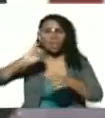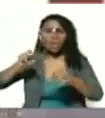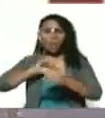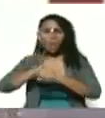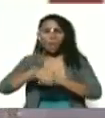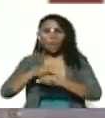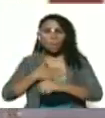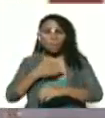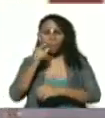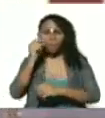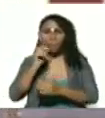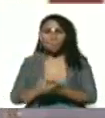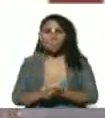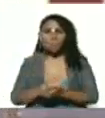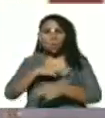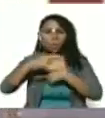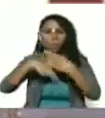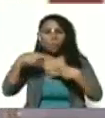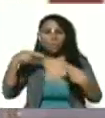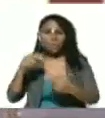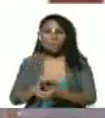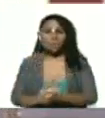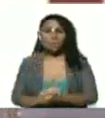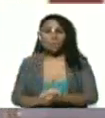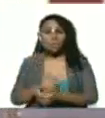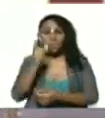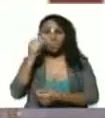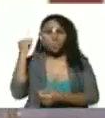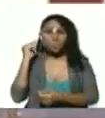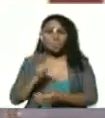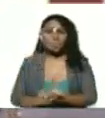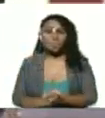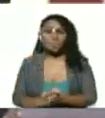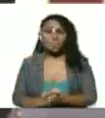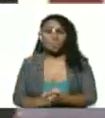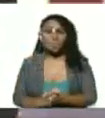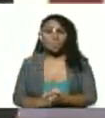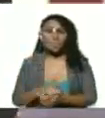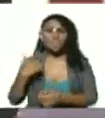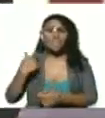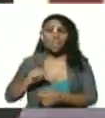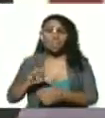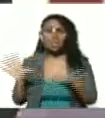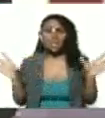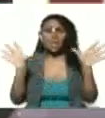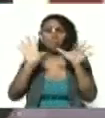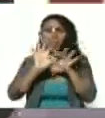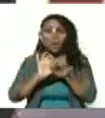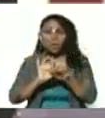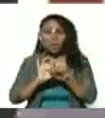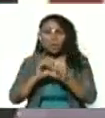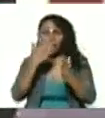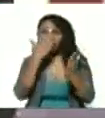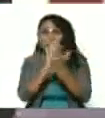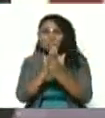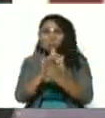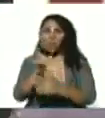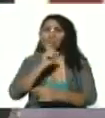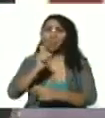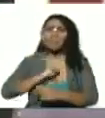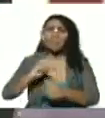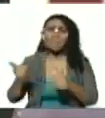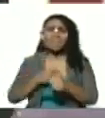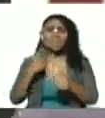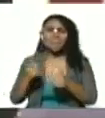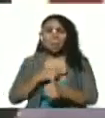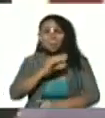los revolucionarios y las revolucionarias tenemos que unirnos frente a un enemigo principal